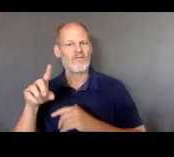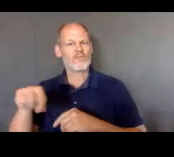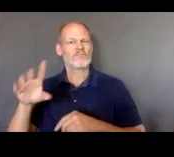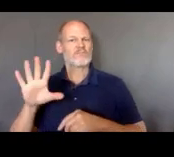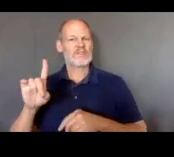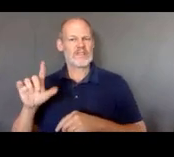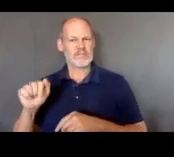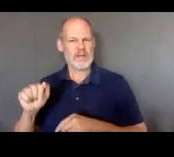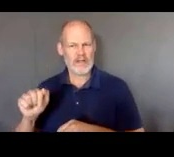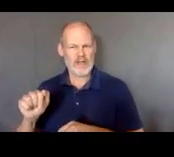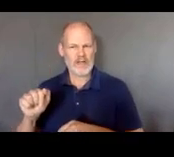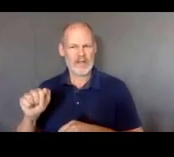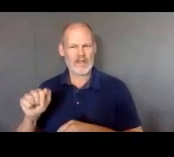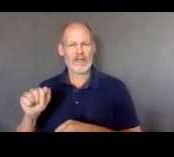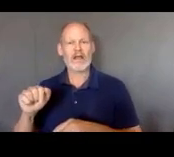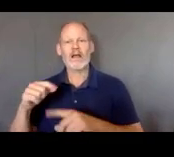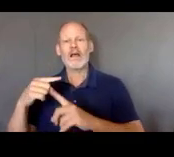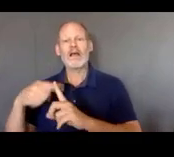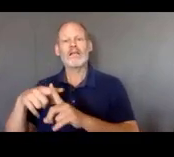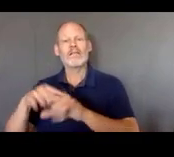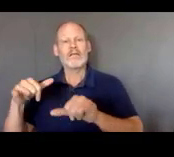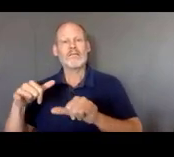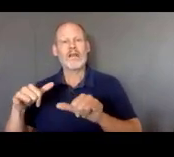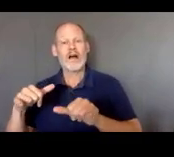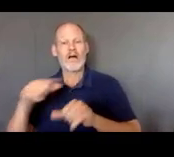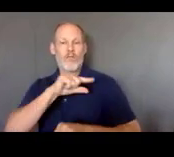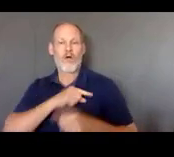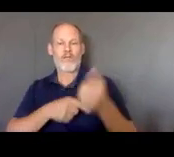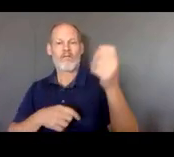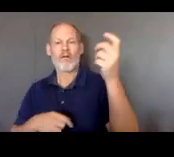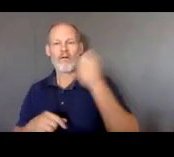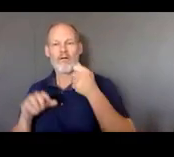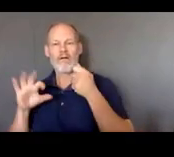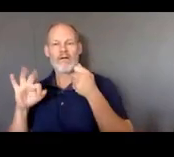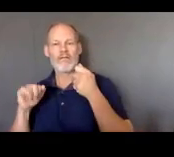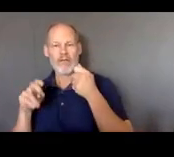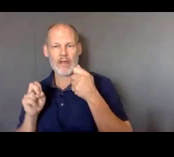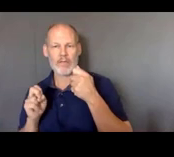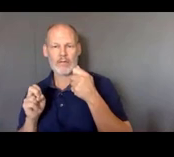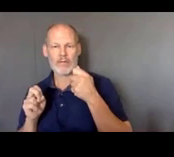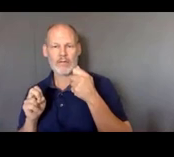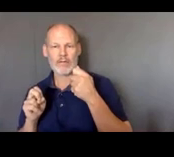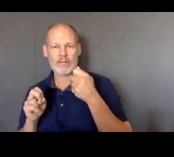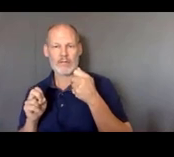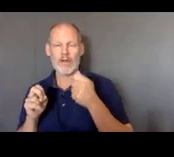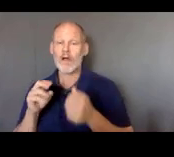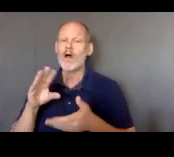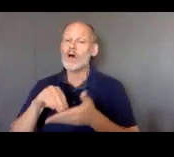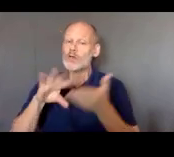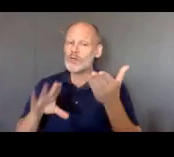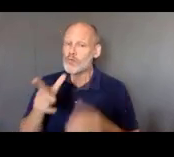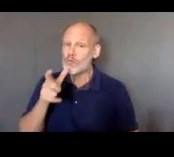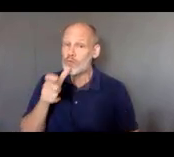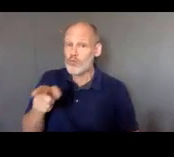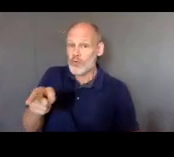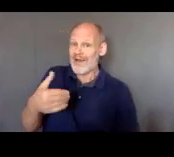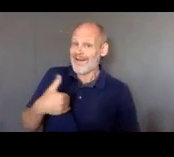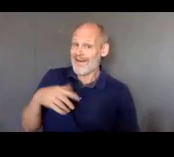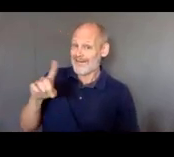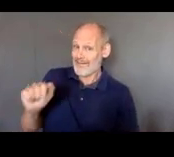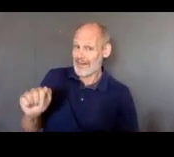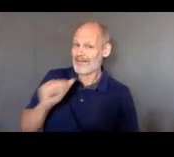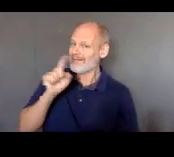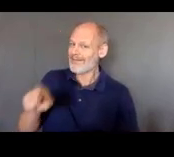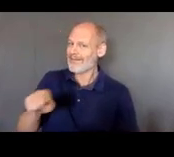tener un plan 504, el estudiante con discapacidad no necesita tener solamente educación